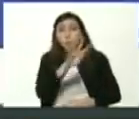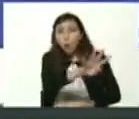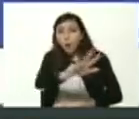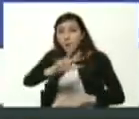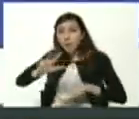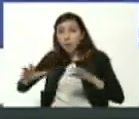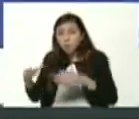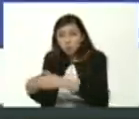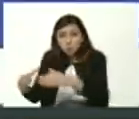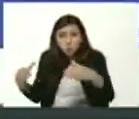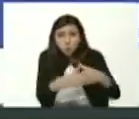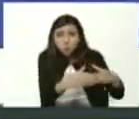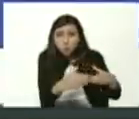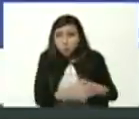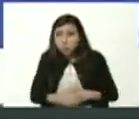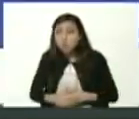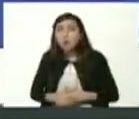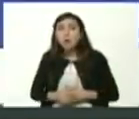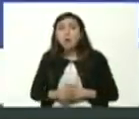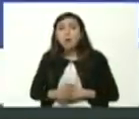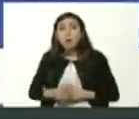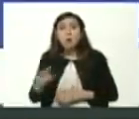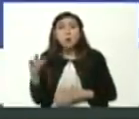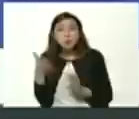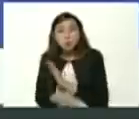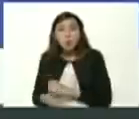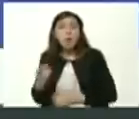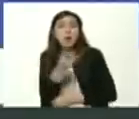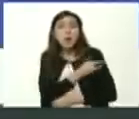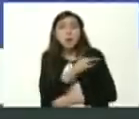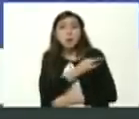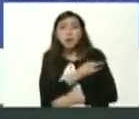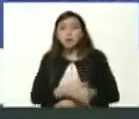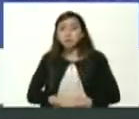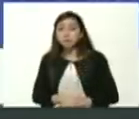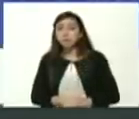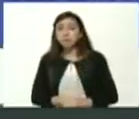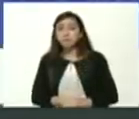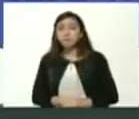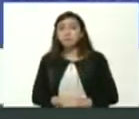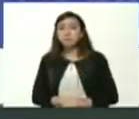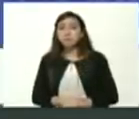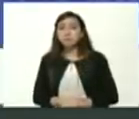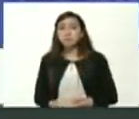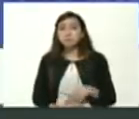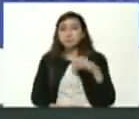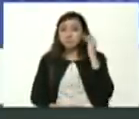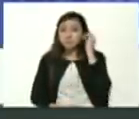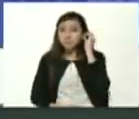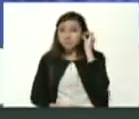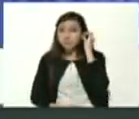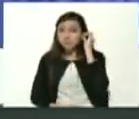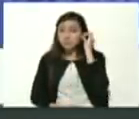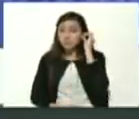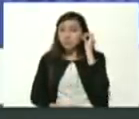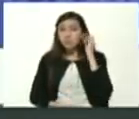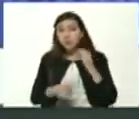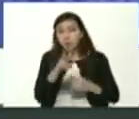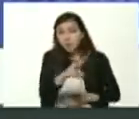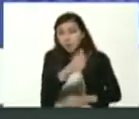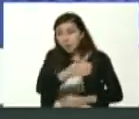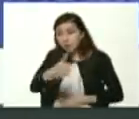brigadas para el sector universitario los cuales nos daría dos por estado